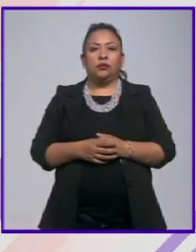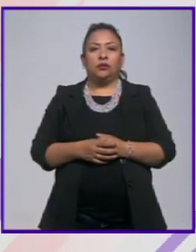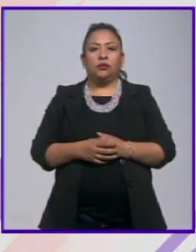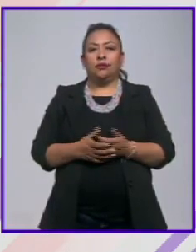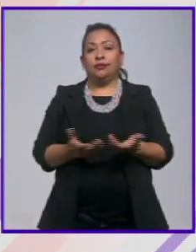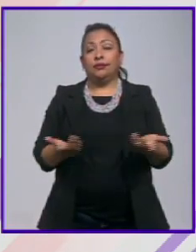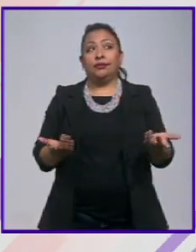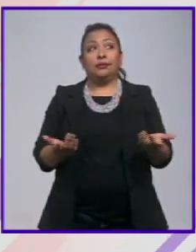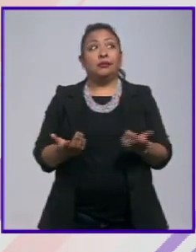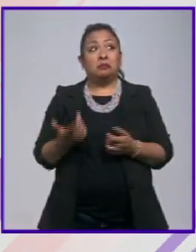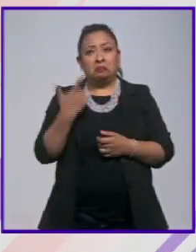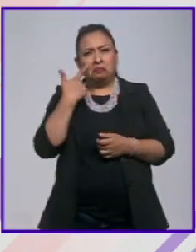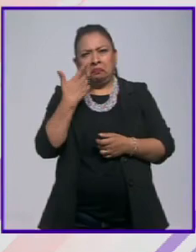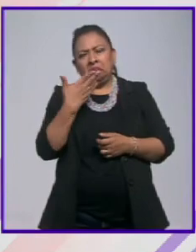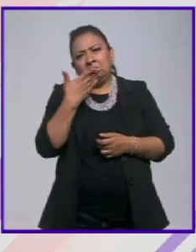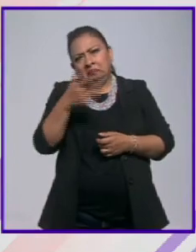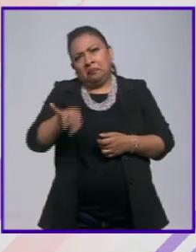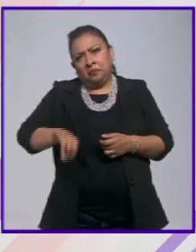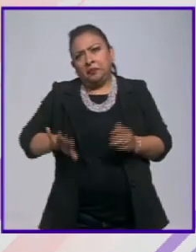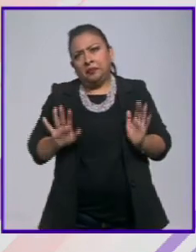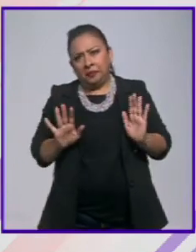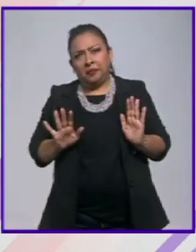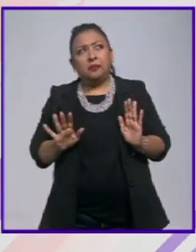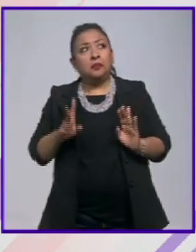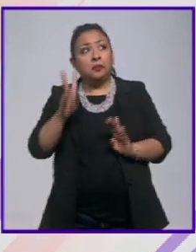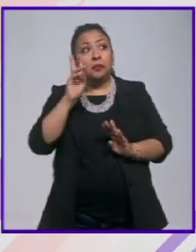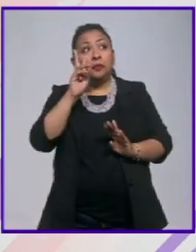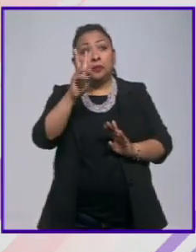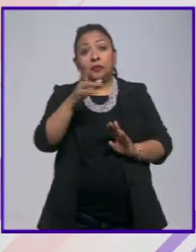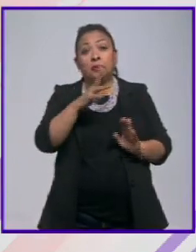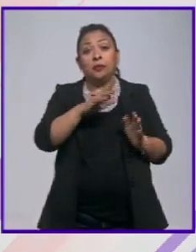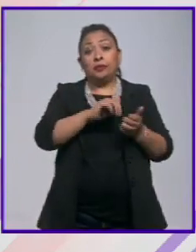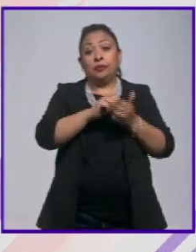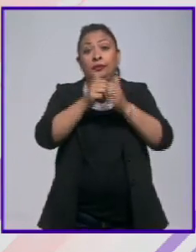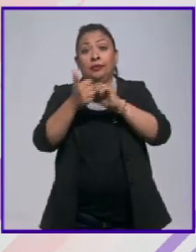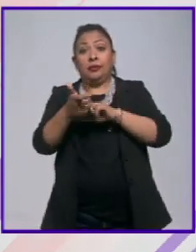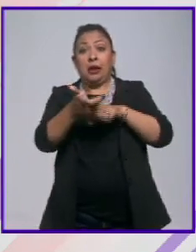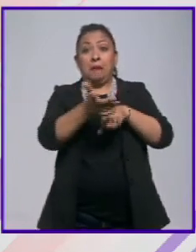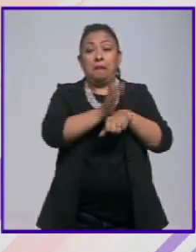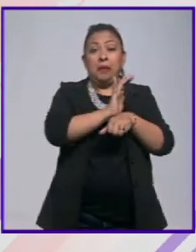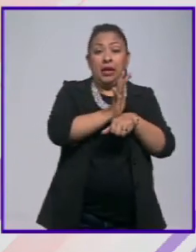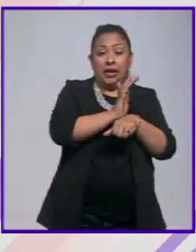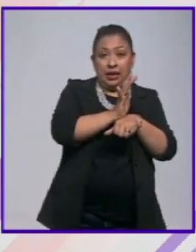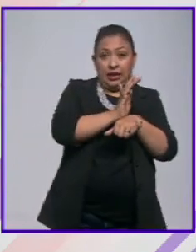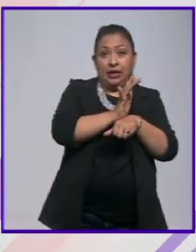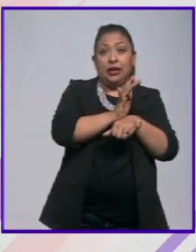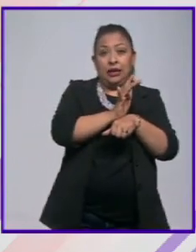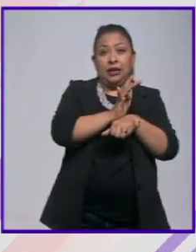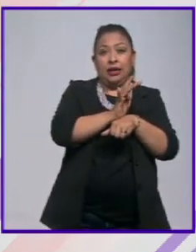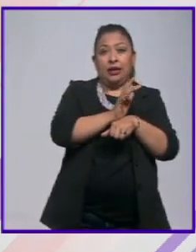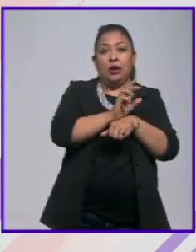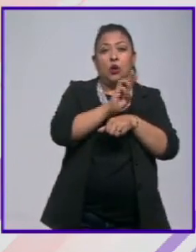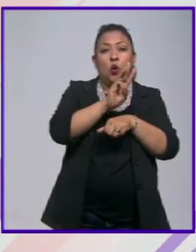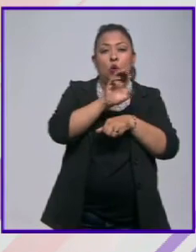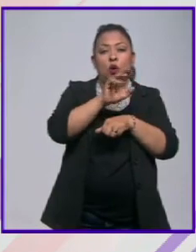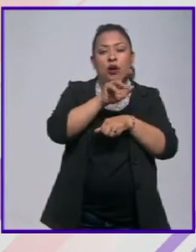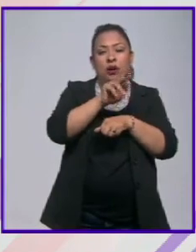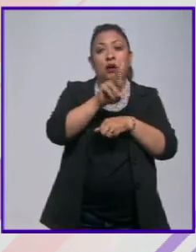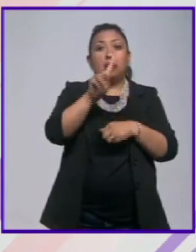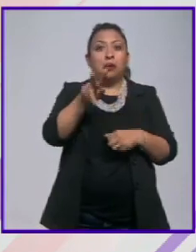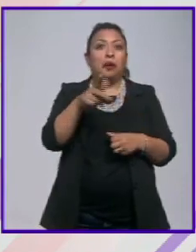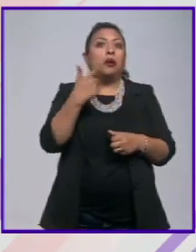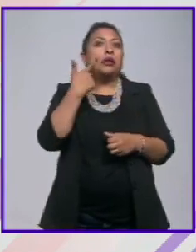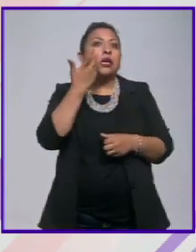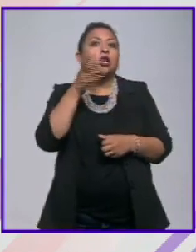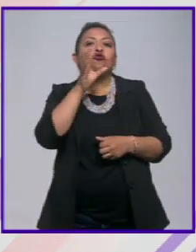bueno se ve bien se ve interesante estaba viendo que pues es una adaptación de una película de won car y así que me da